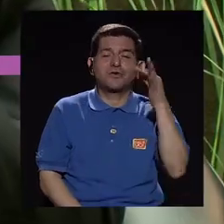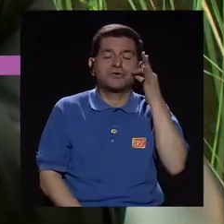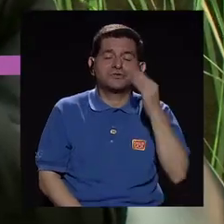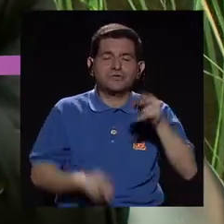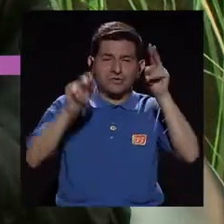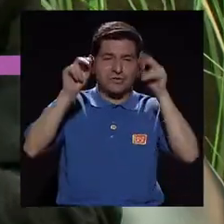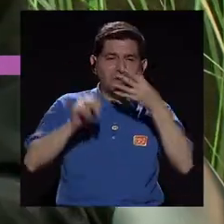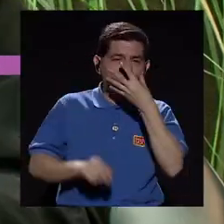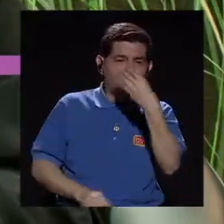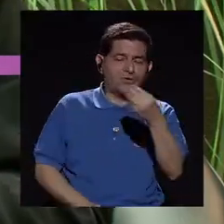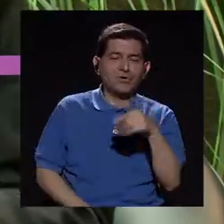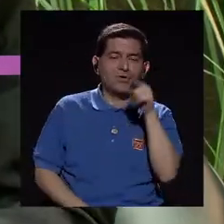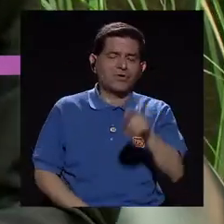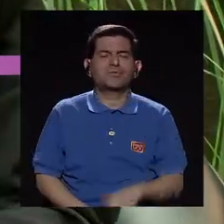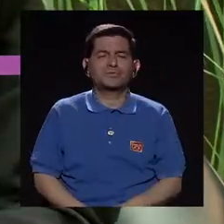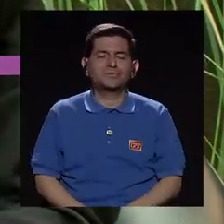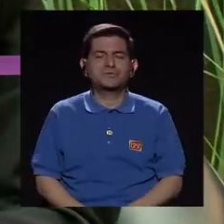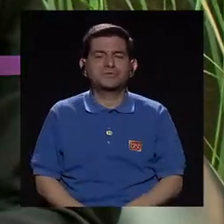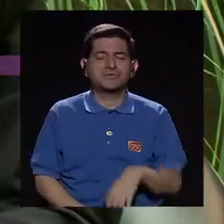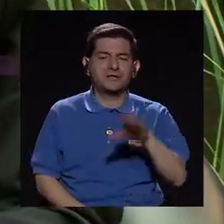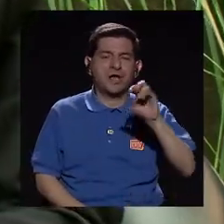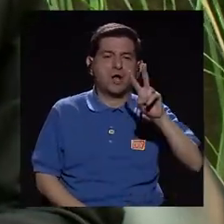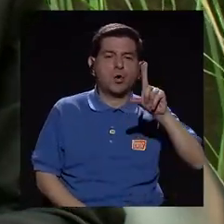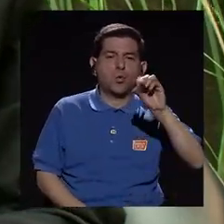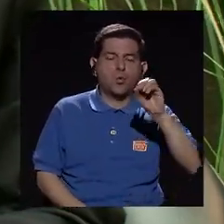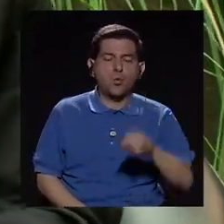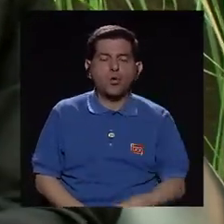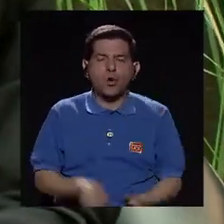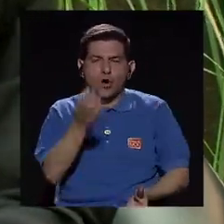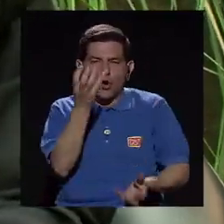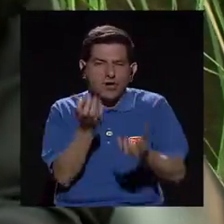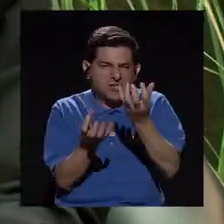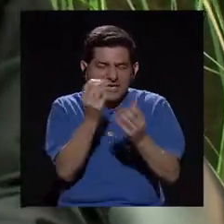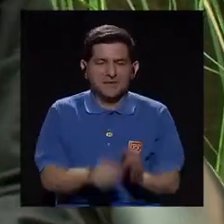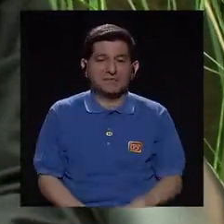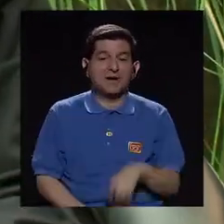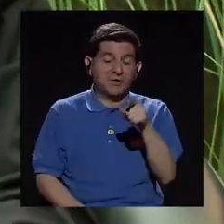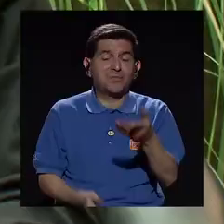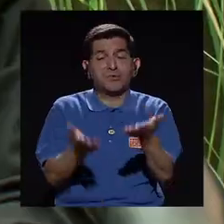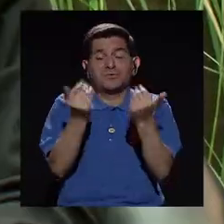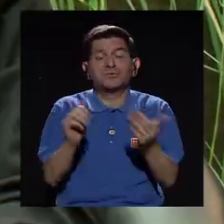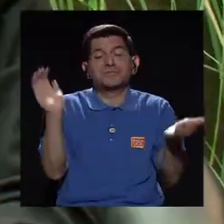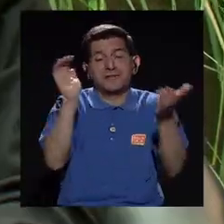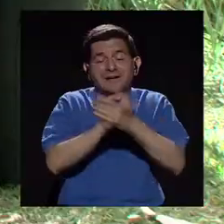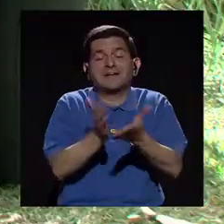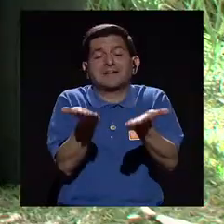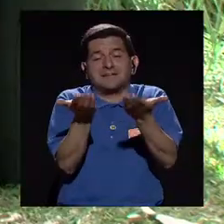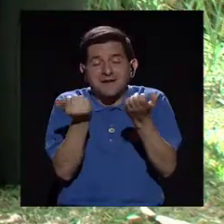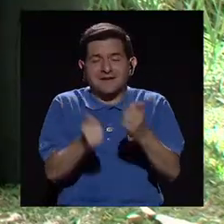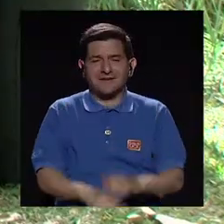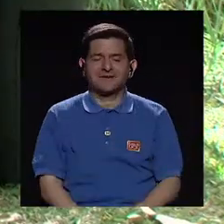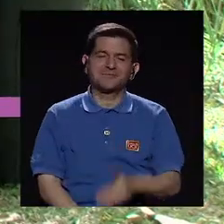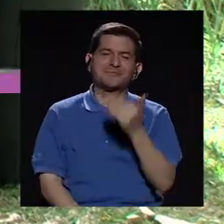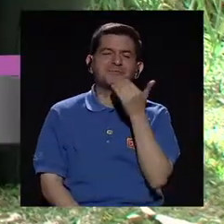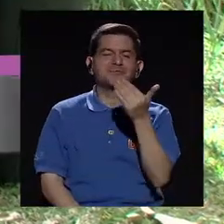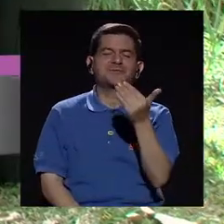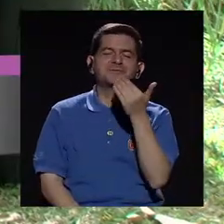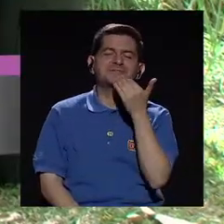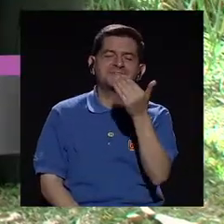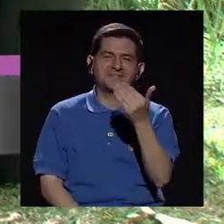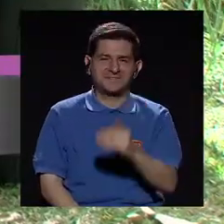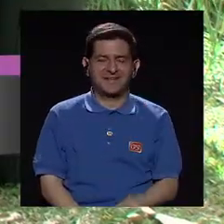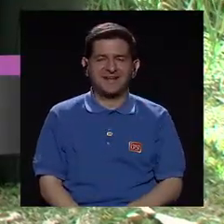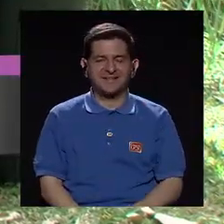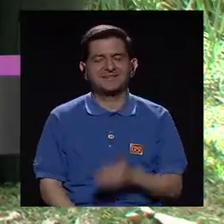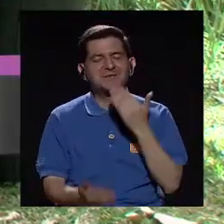Coyote! ¡Culo quemado! Por amigo de ser cazao. Don Carlos, muchísimas